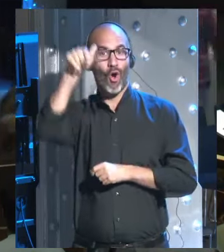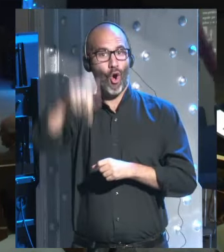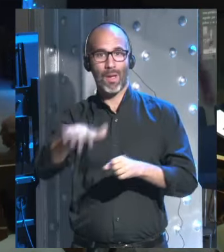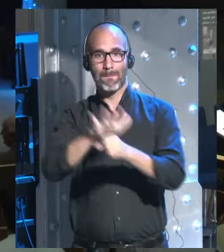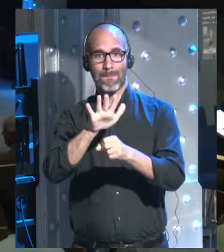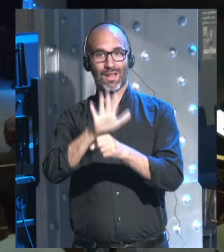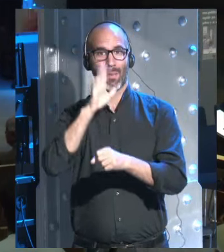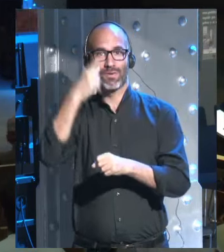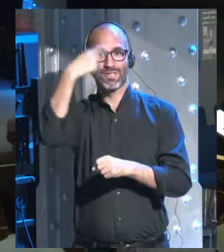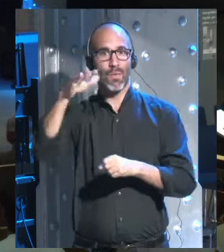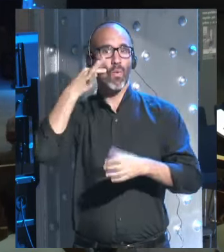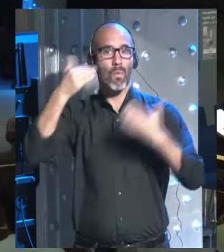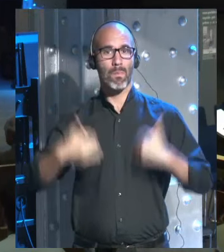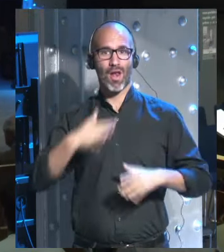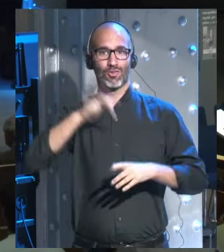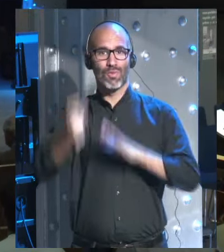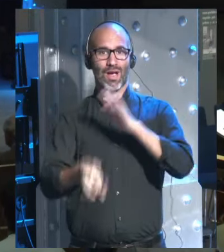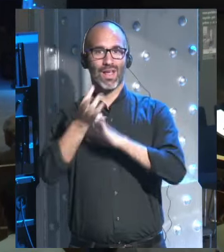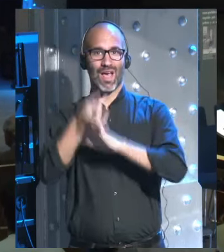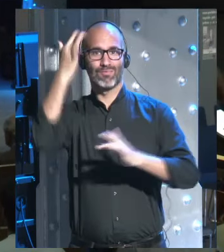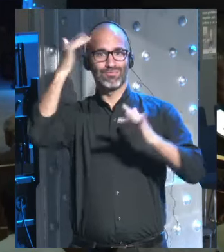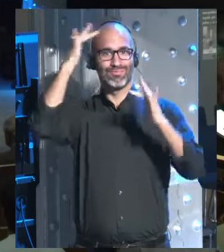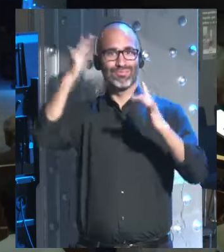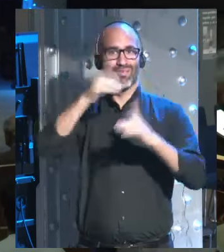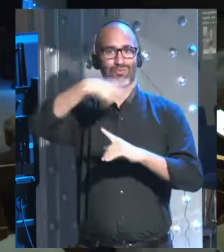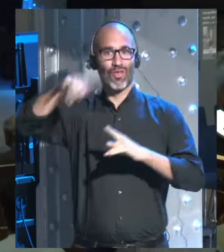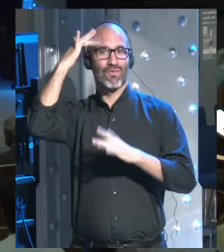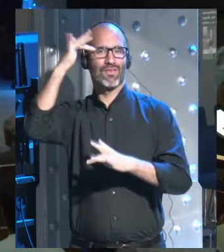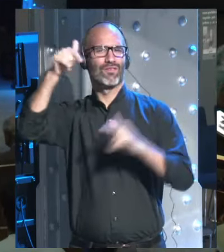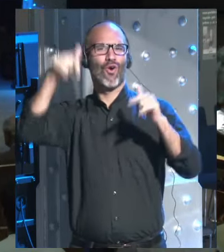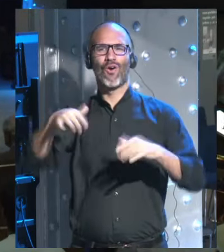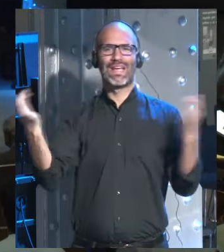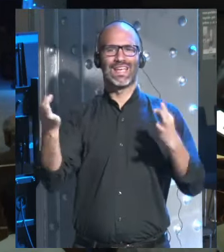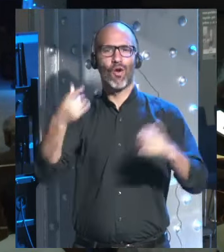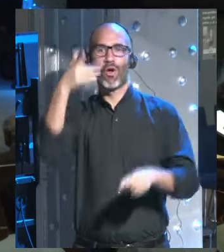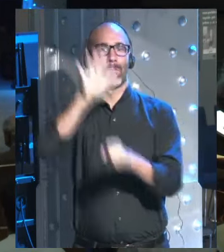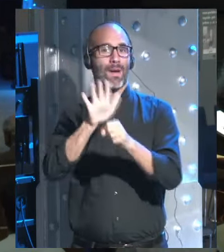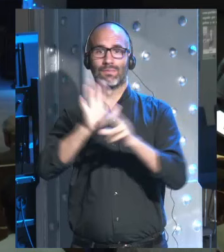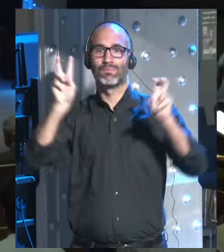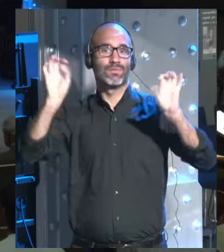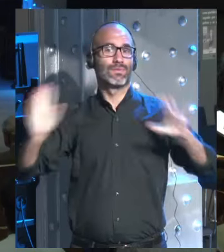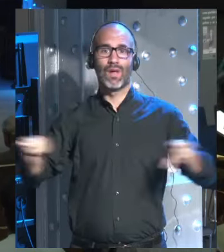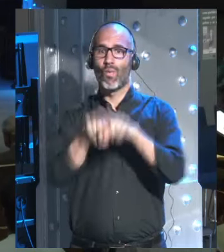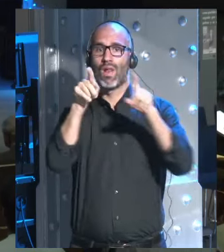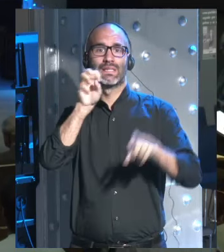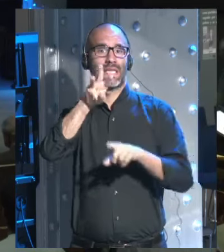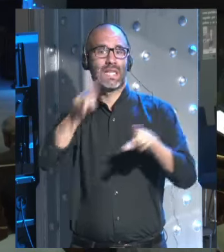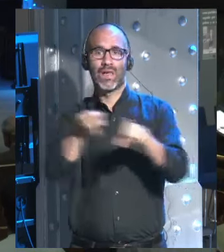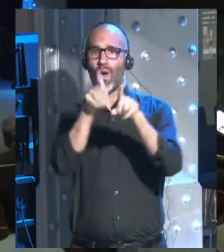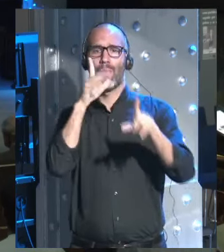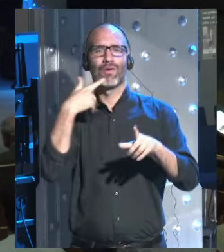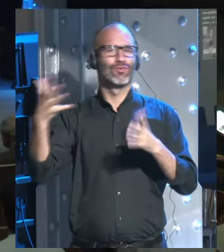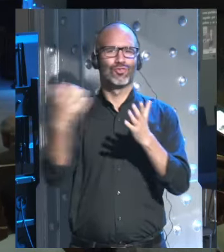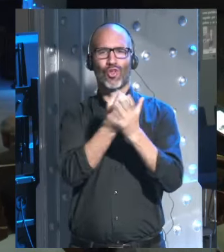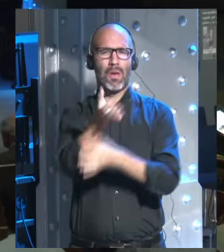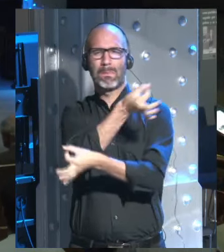Martes porque como los humanos somos capaces de crear ficciones, nuestra ficción de hoy es que es Martes, da igual aunque sea 13 porque va a salir todo